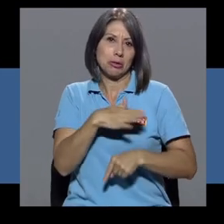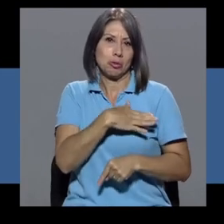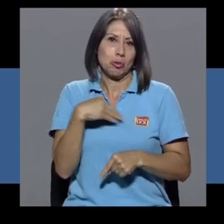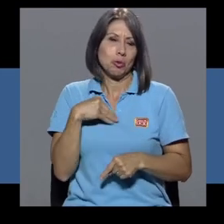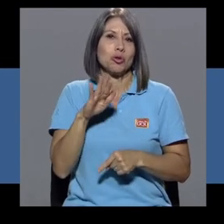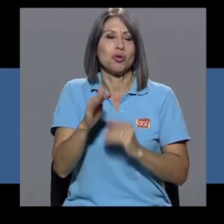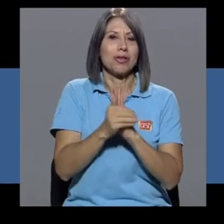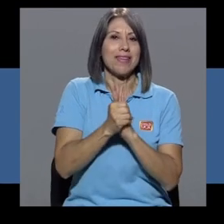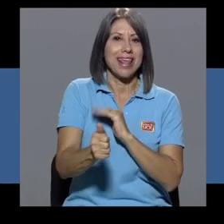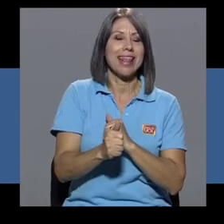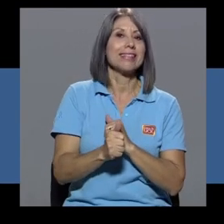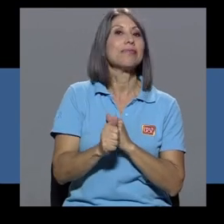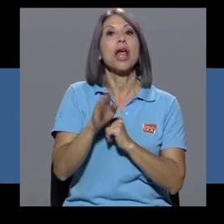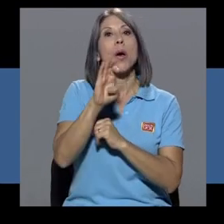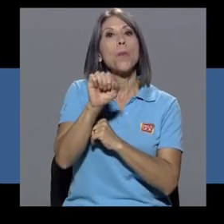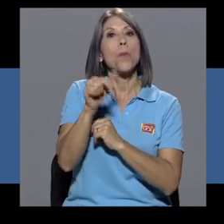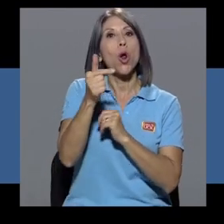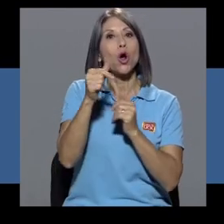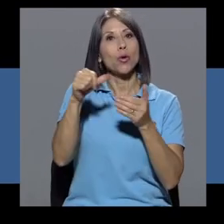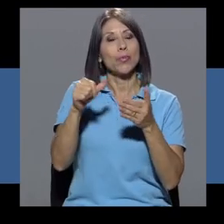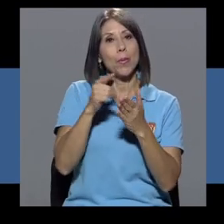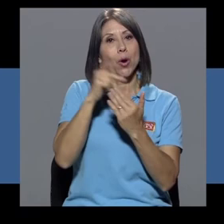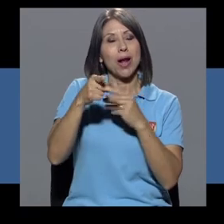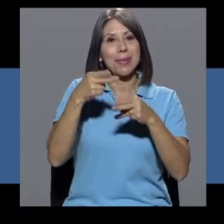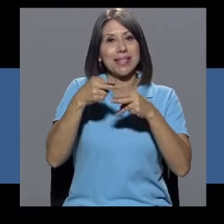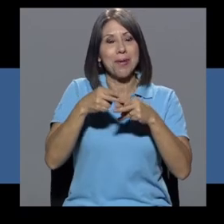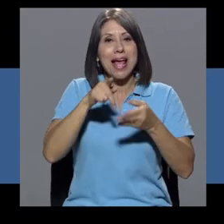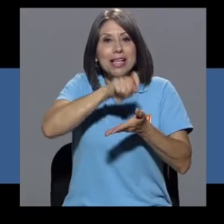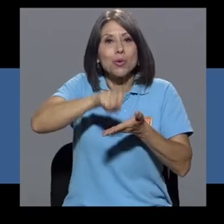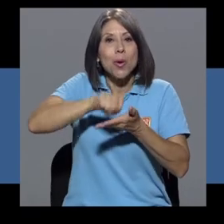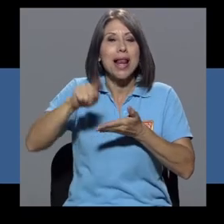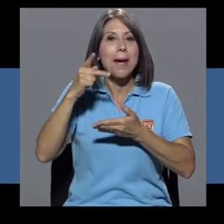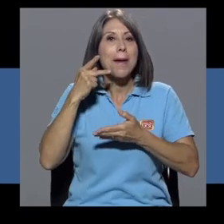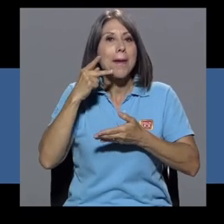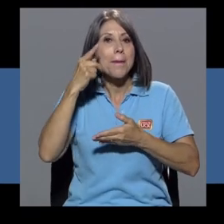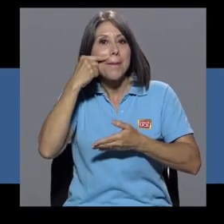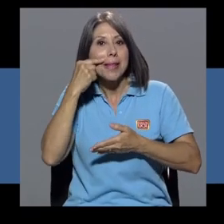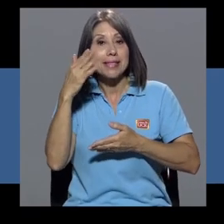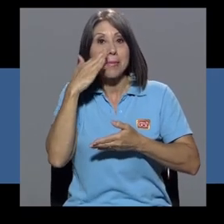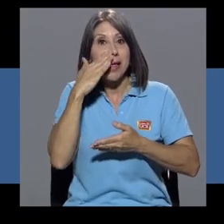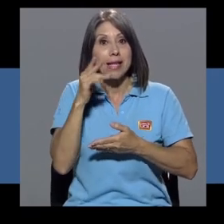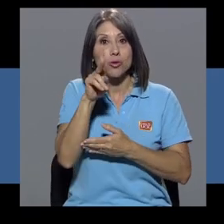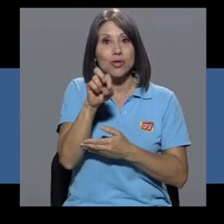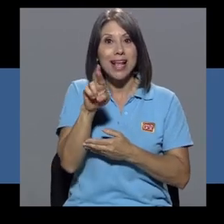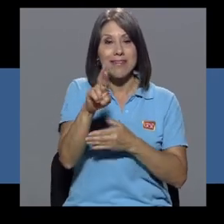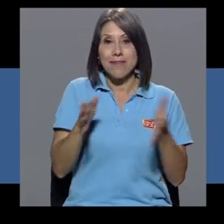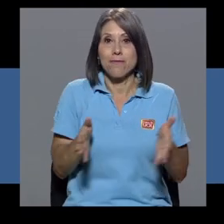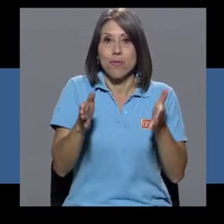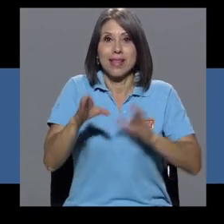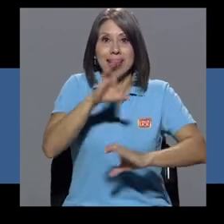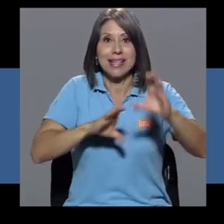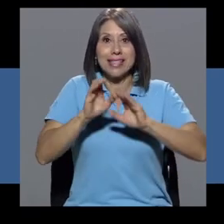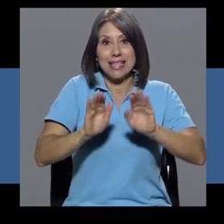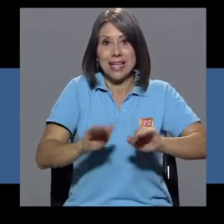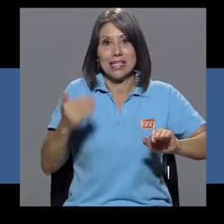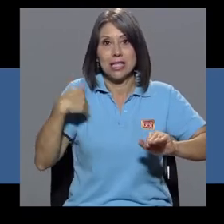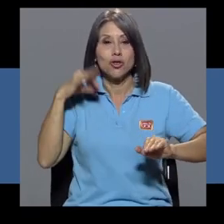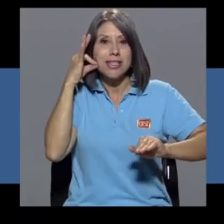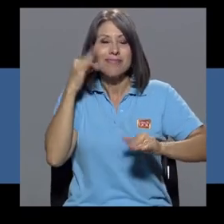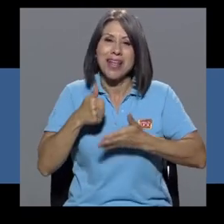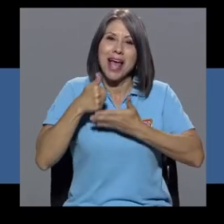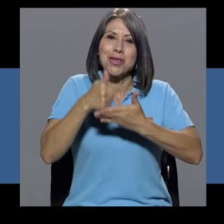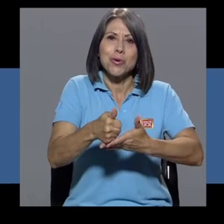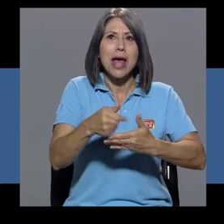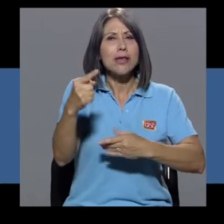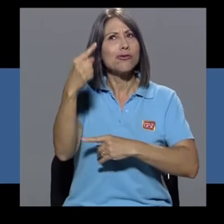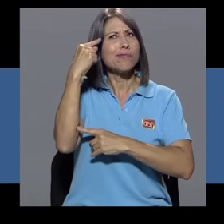habilidades. Según el blog del programa Escuela para Padres y Madres de la UCR, fomentar la ciencia en niños y niñas les ayuda a ser críticos